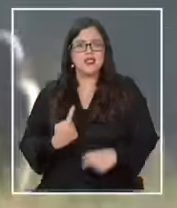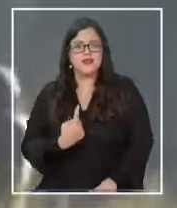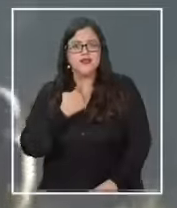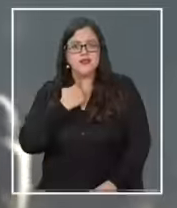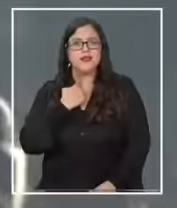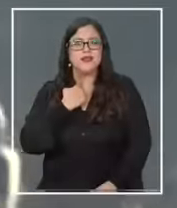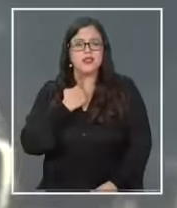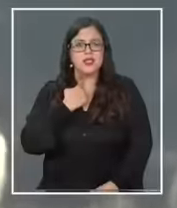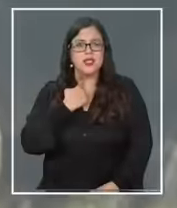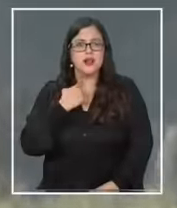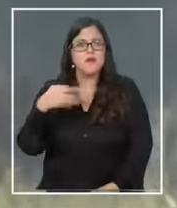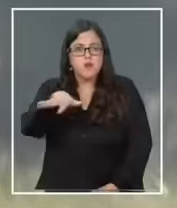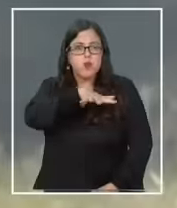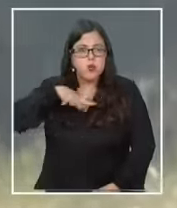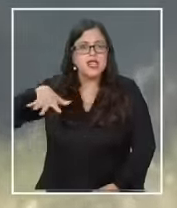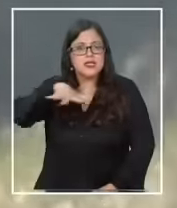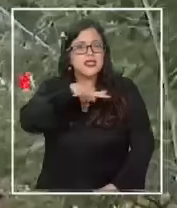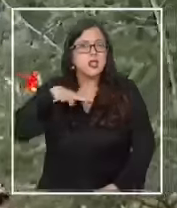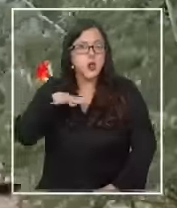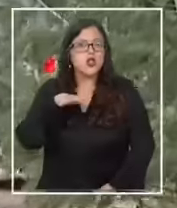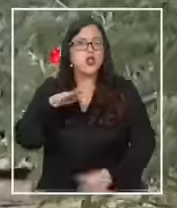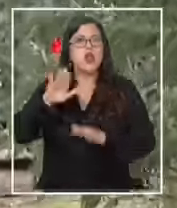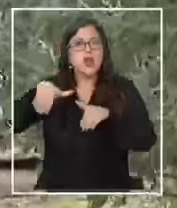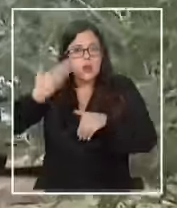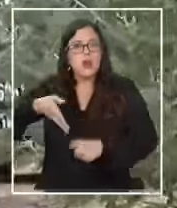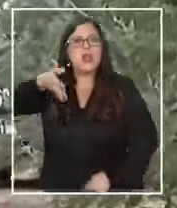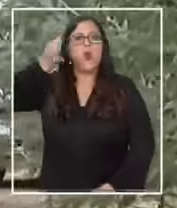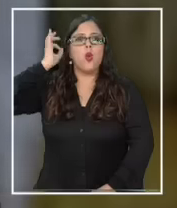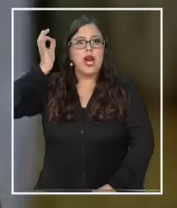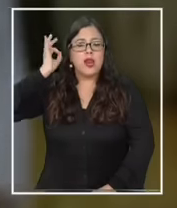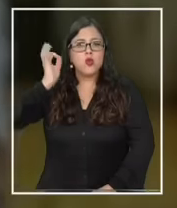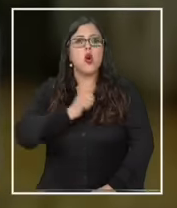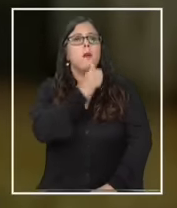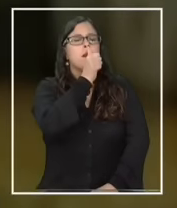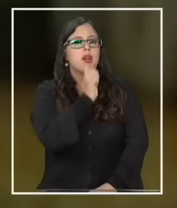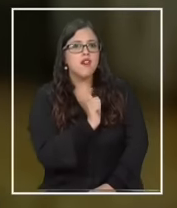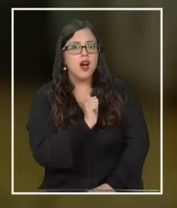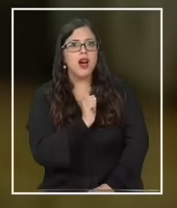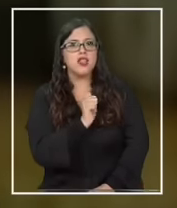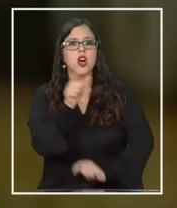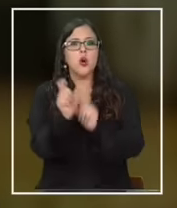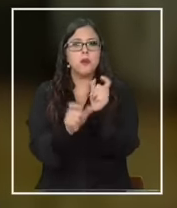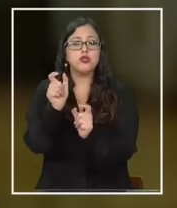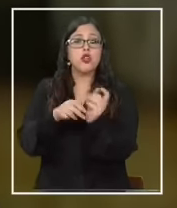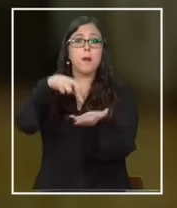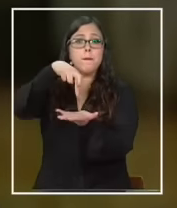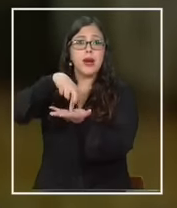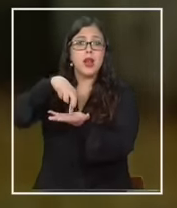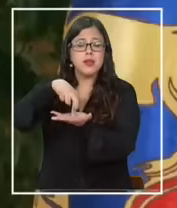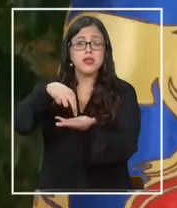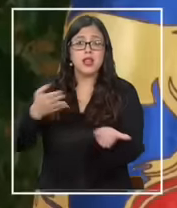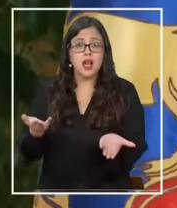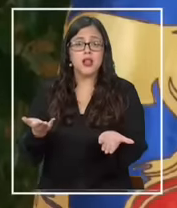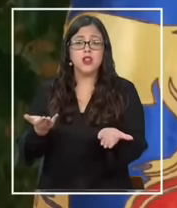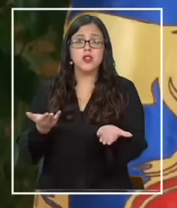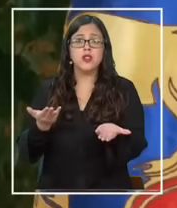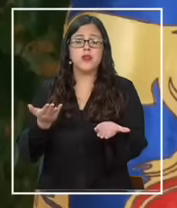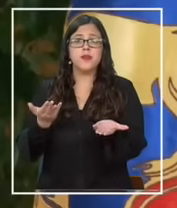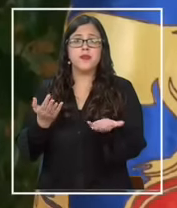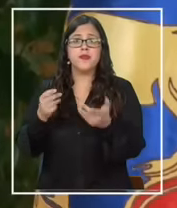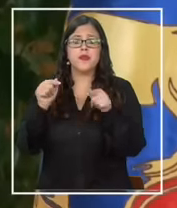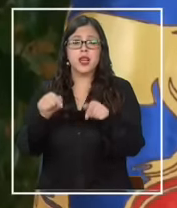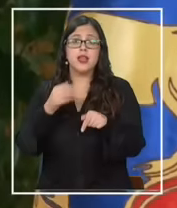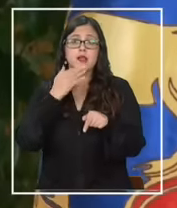lo que había ocurrido que era después de tener una reunión privada con parlamentarios donde al parecer